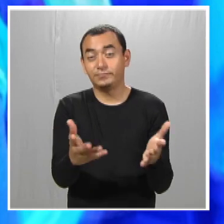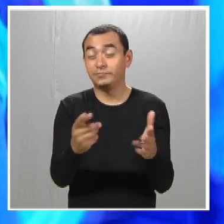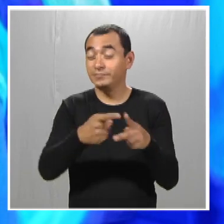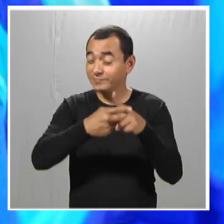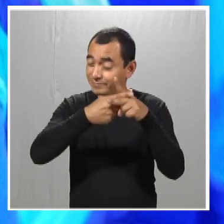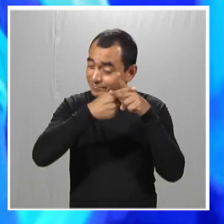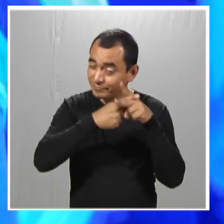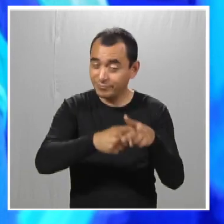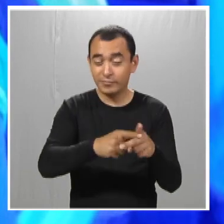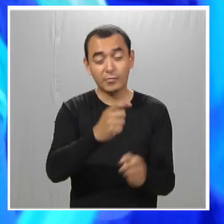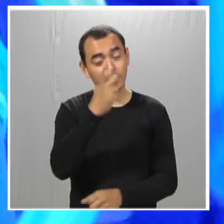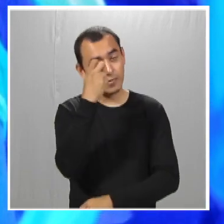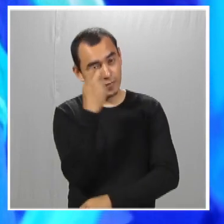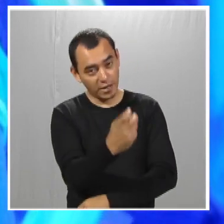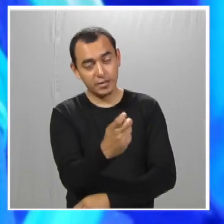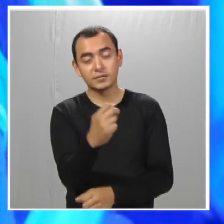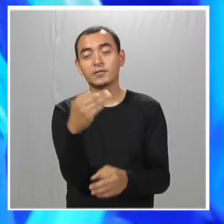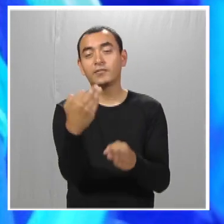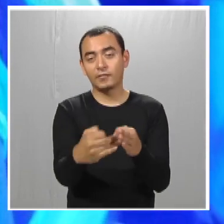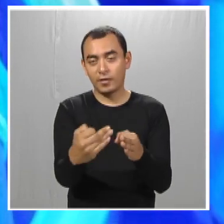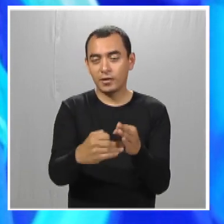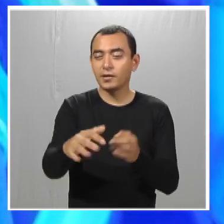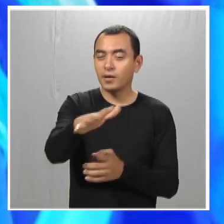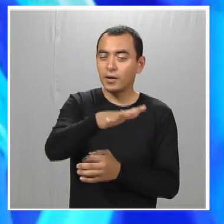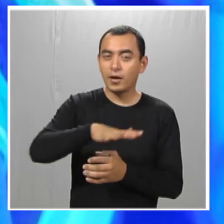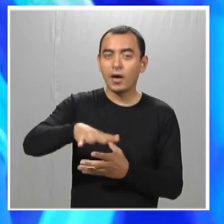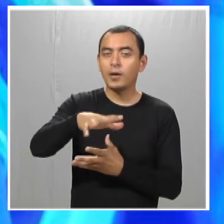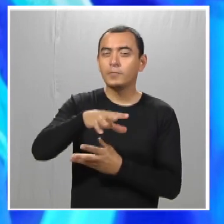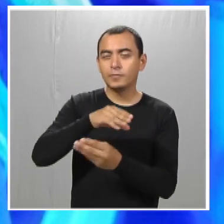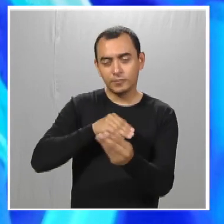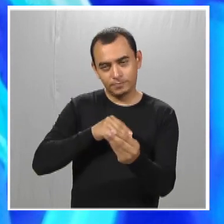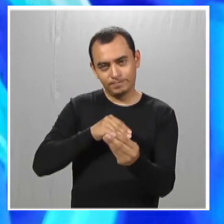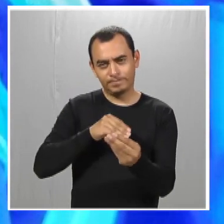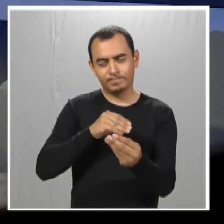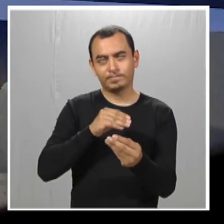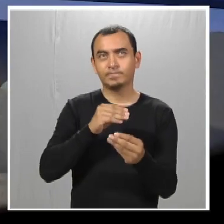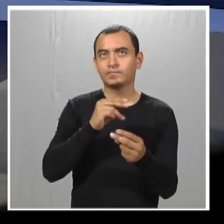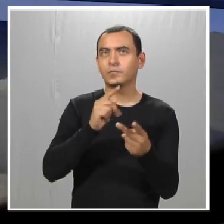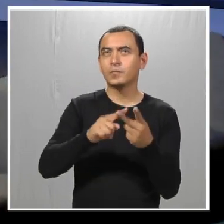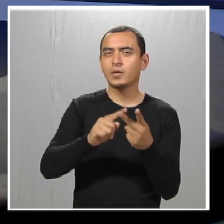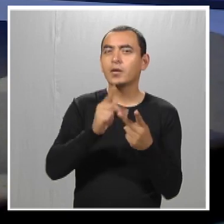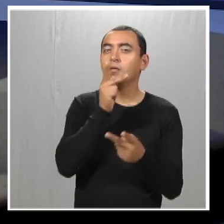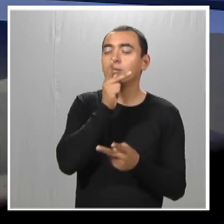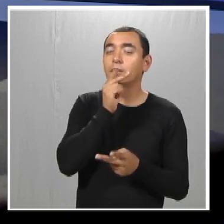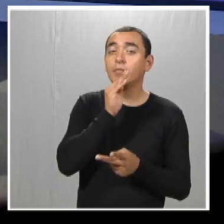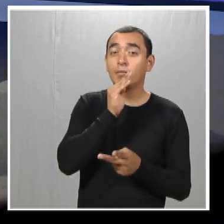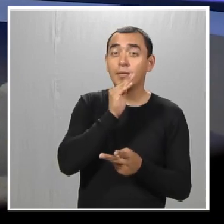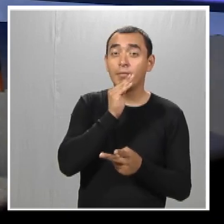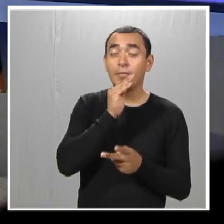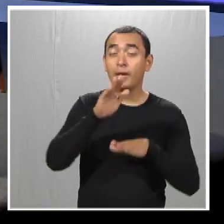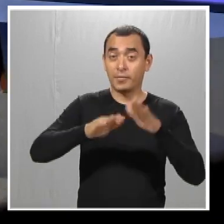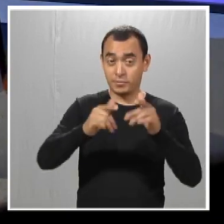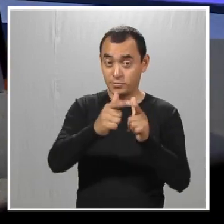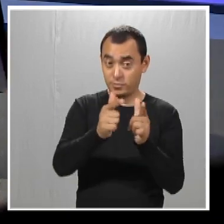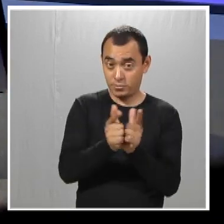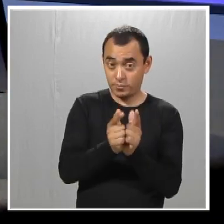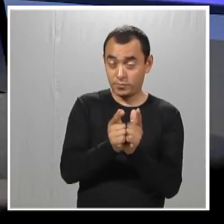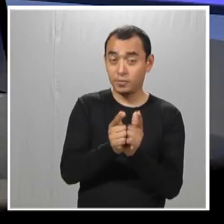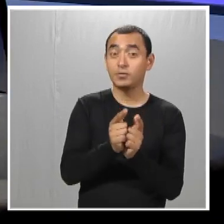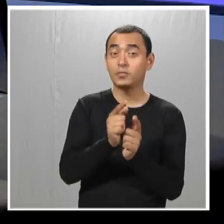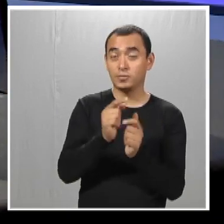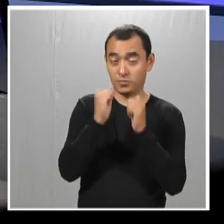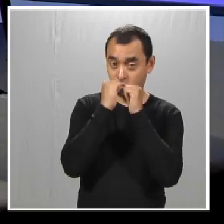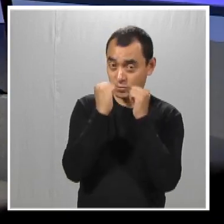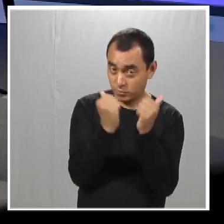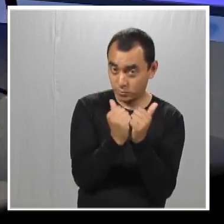Yo creo que empezando por eso es lo que nos falta como sociedad. Como papás, el grupo de Best Boys, los papás,